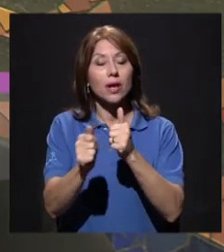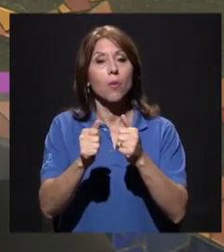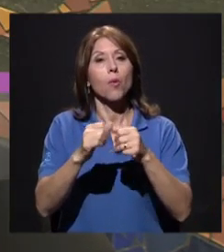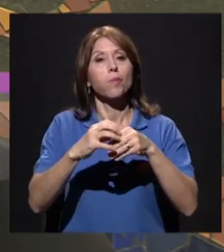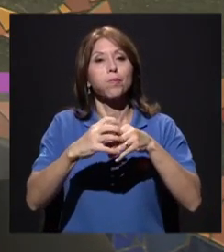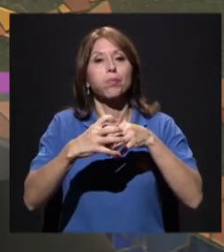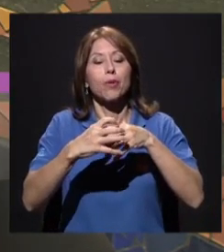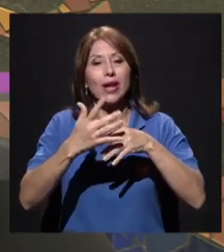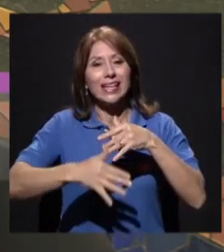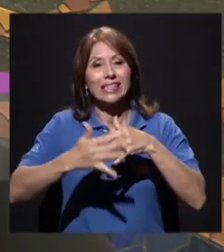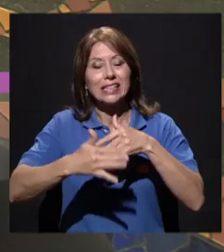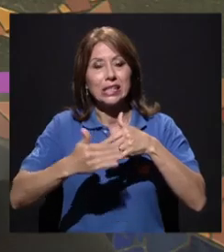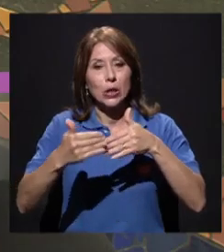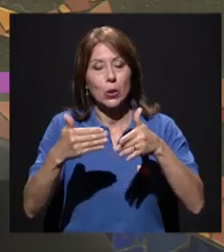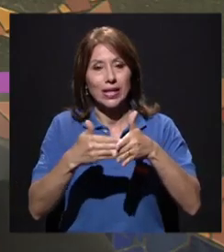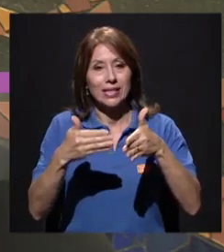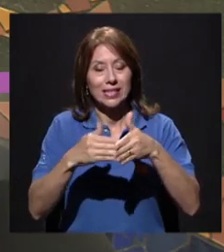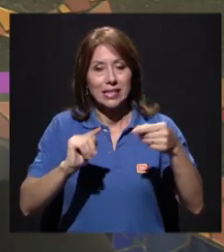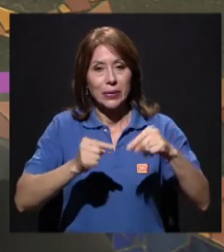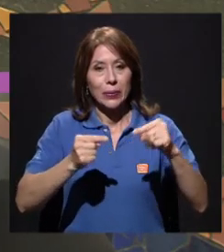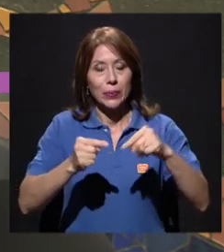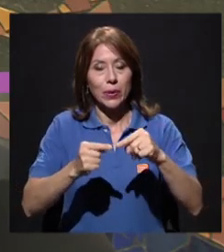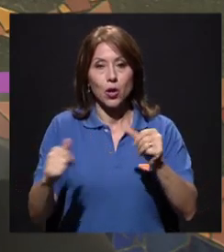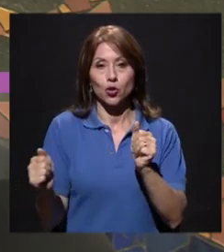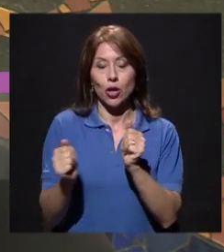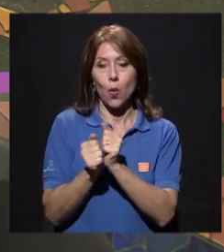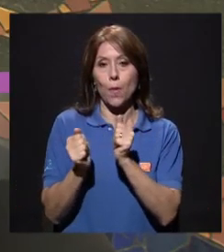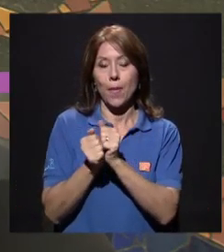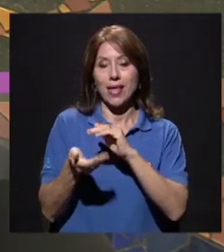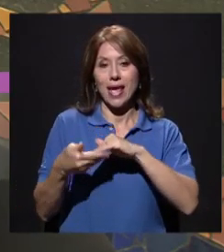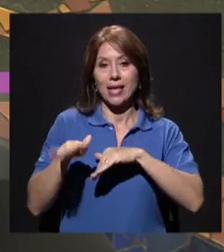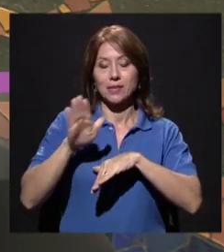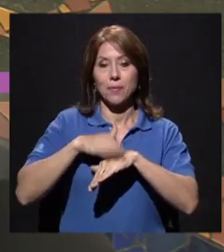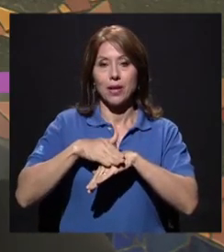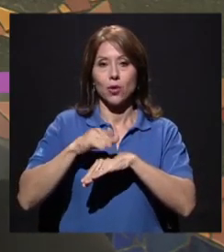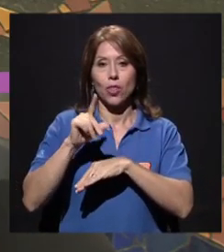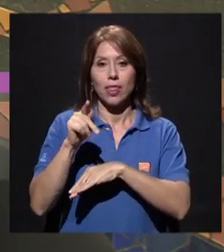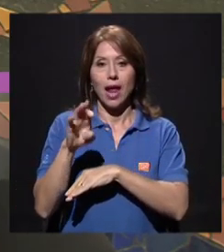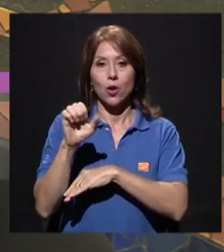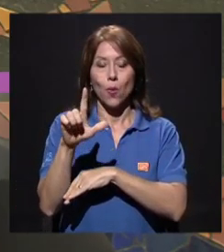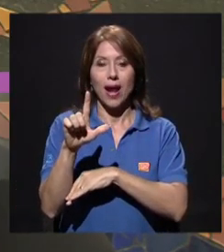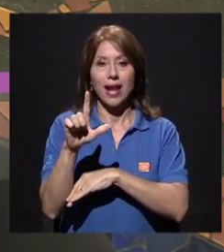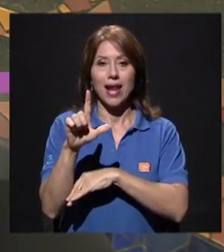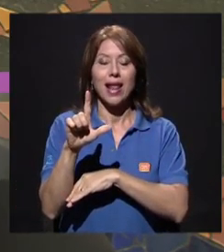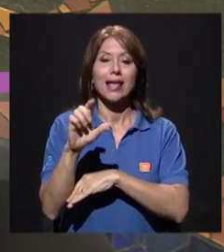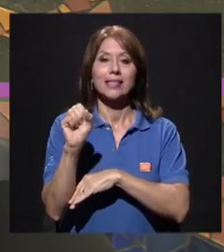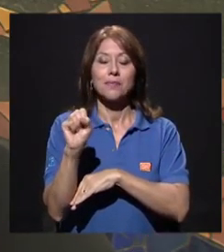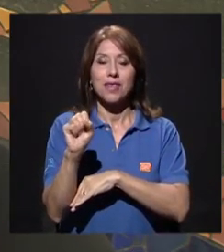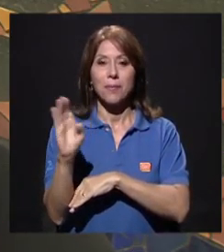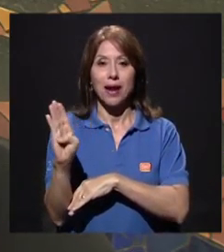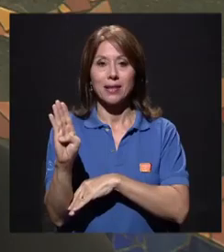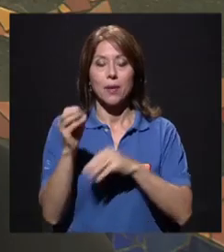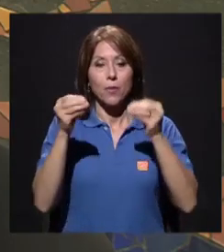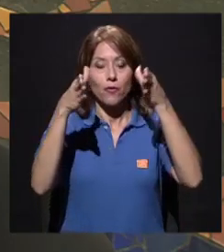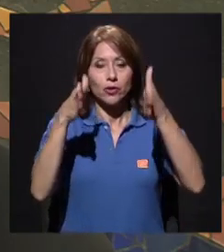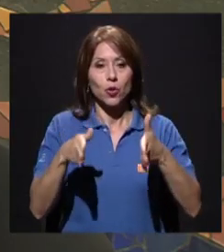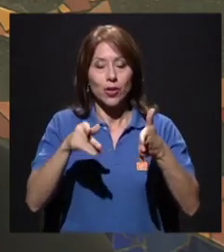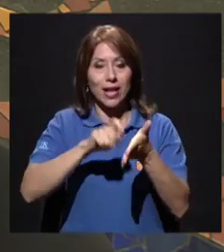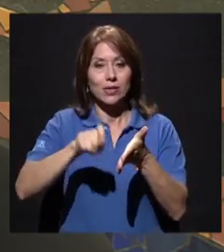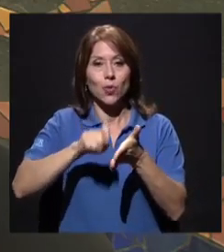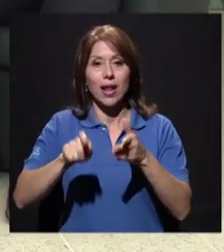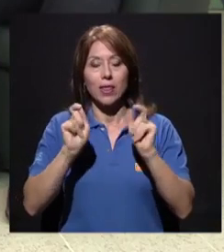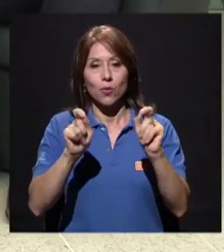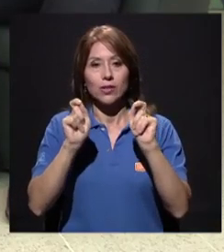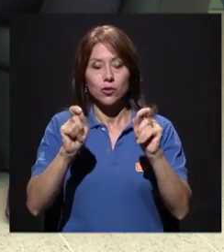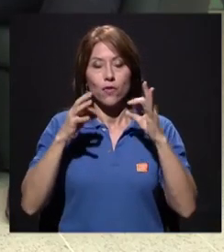comunes y nos acompaña para eso el experto Danoval Smith-Barr, profesor de la Escuela de Educación Física de la Universidad de Costa